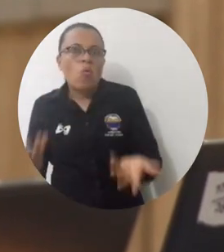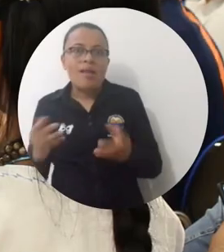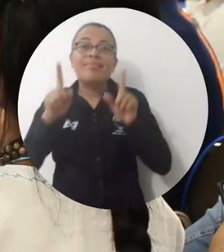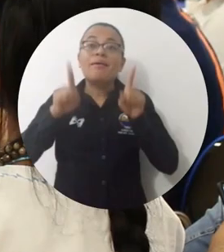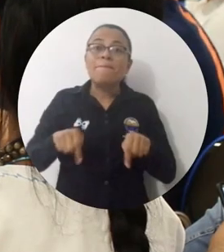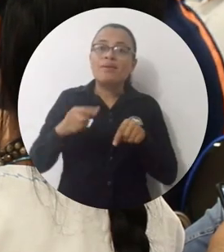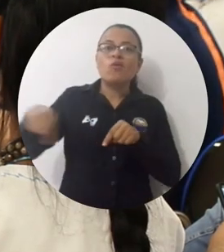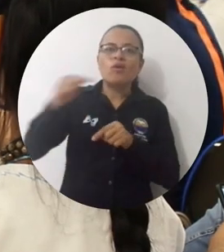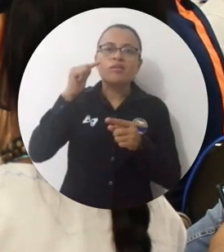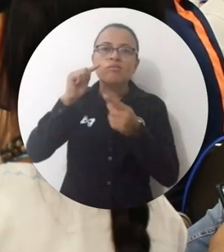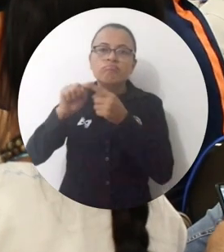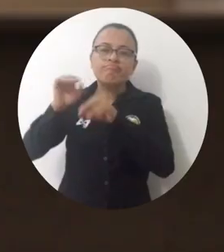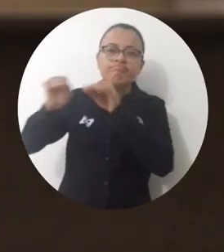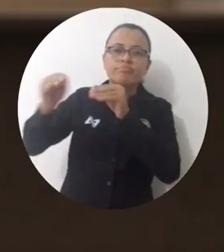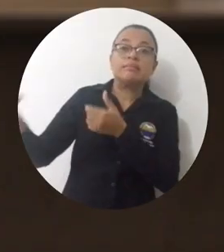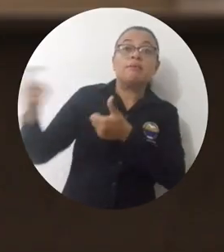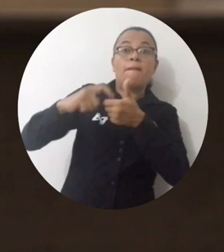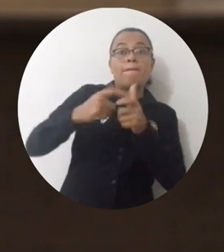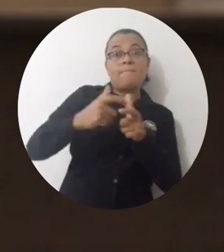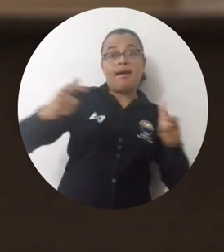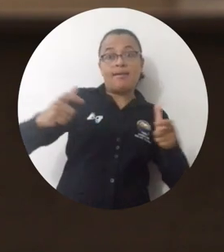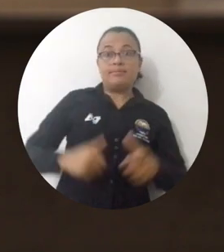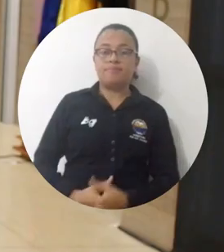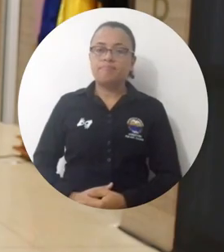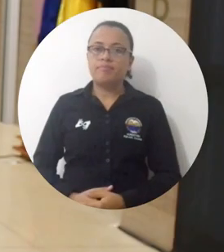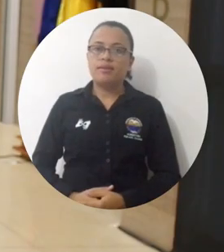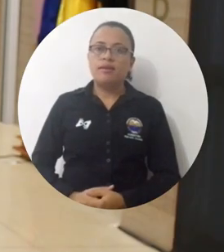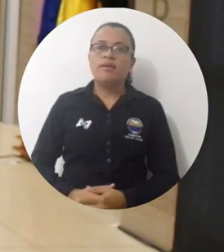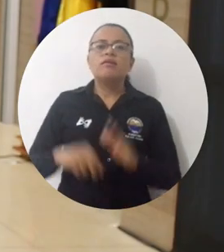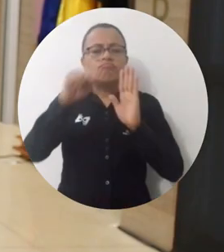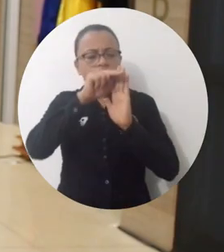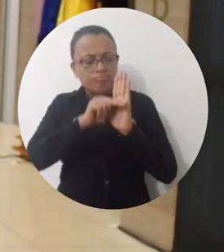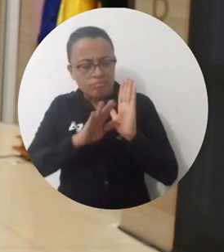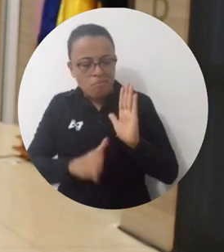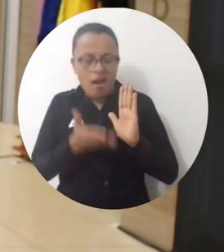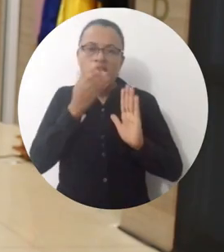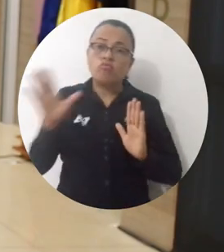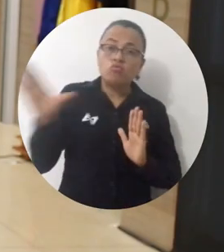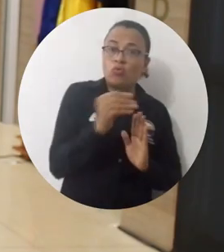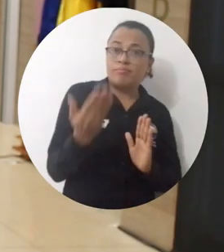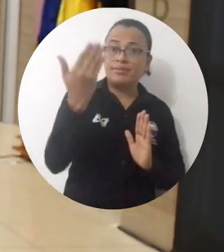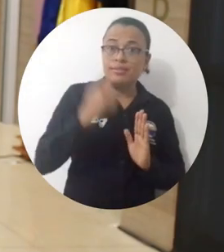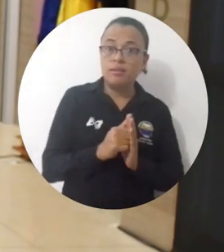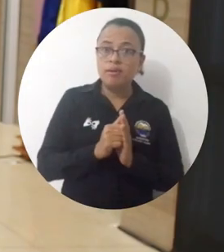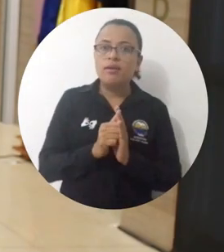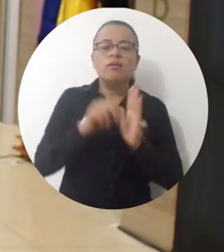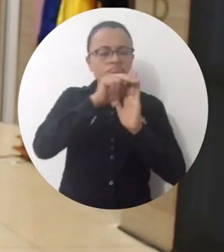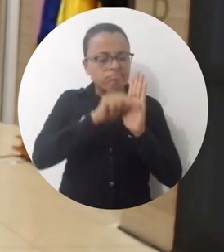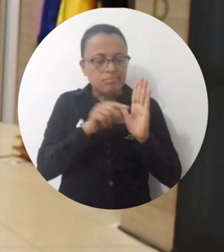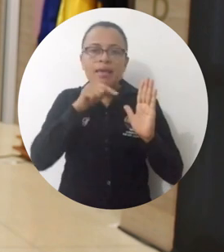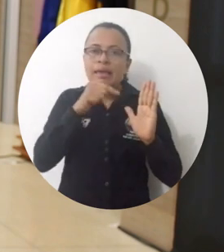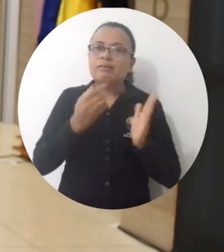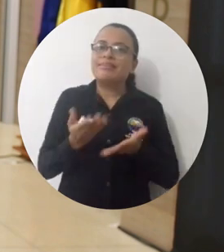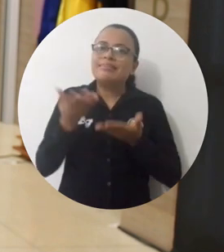poder pues ampliar de pronto la cantidad de estudiantes en la universidad. La actualización es para todos, el reglamento es el manual de convivencia para